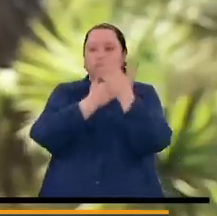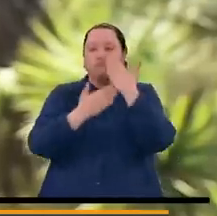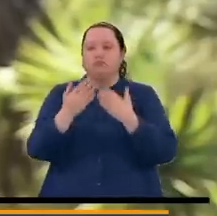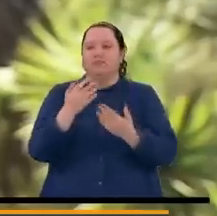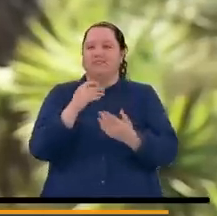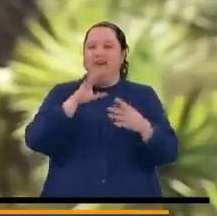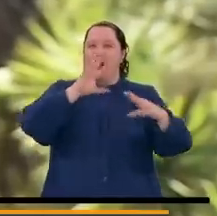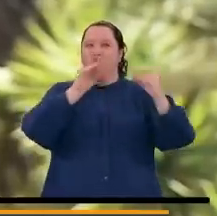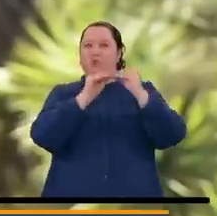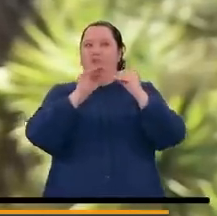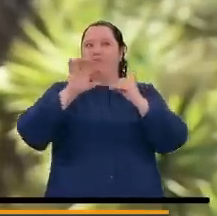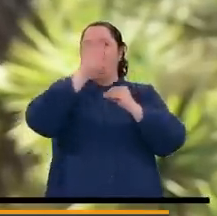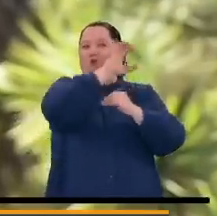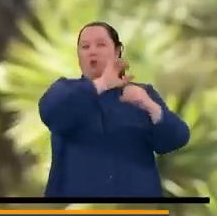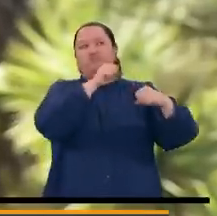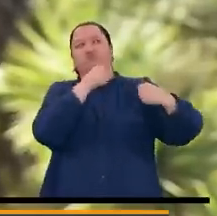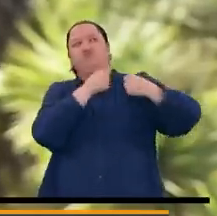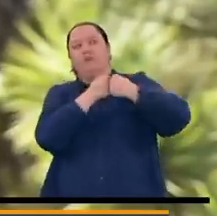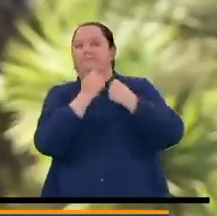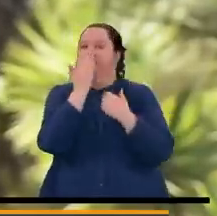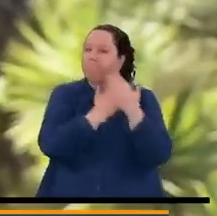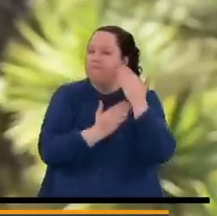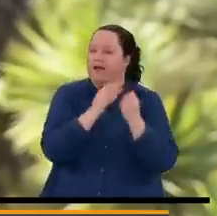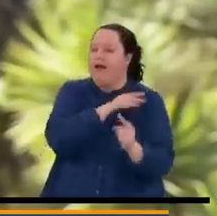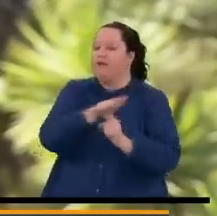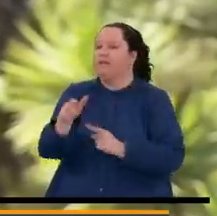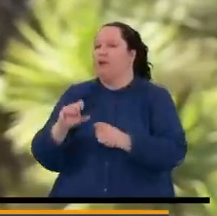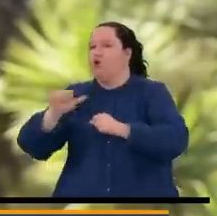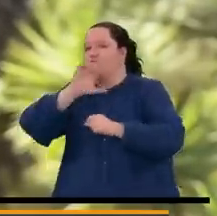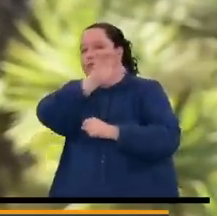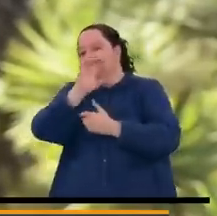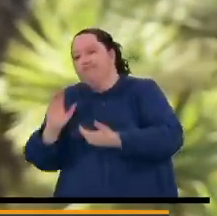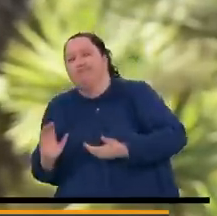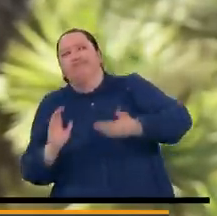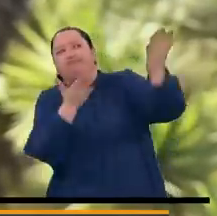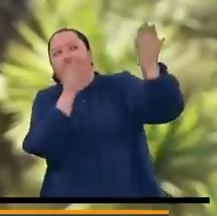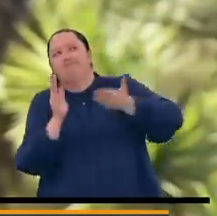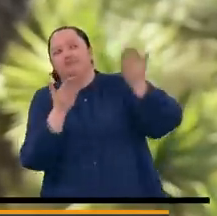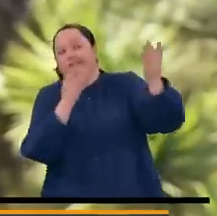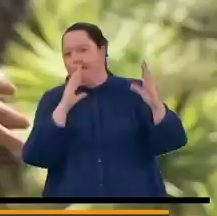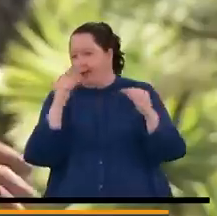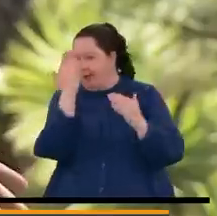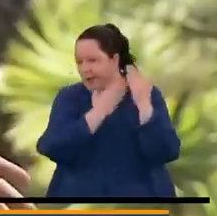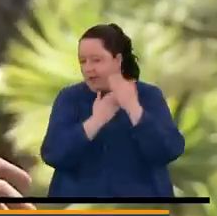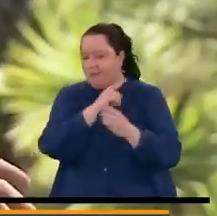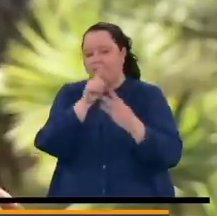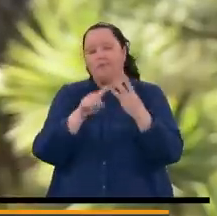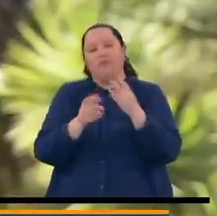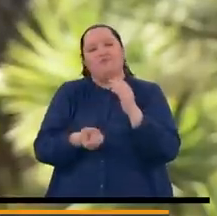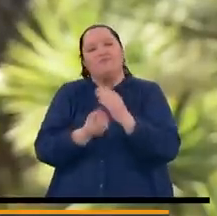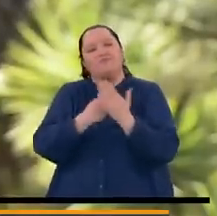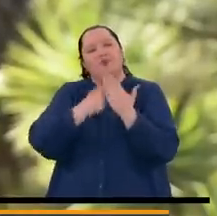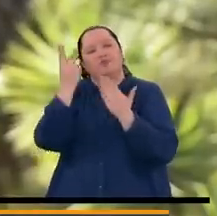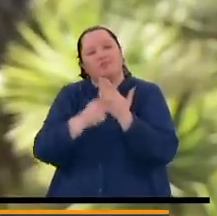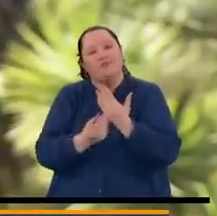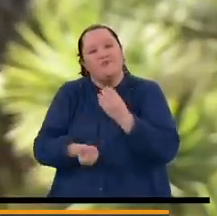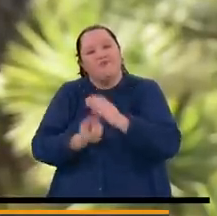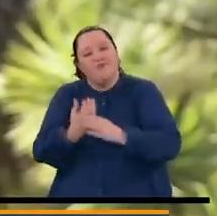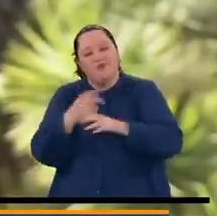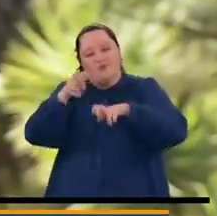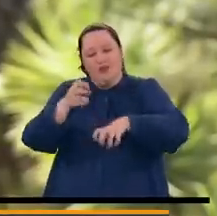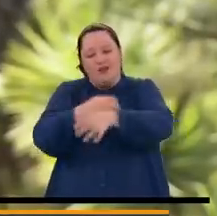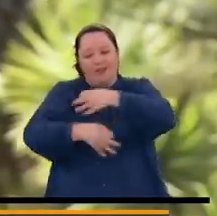comercio que terminan afectando a las exportaciones que ellos podrían hacer. Y tercero, que estos proyectos productivos, estos cultivos